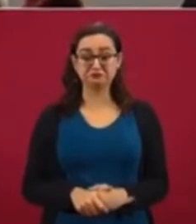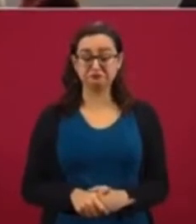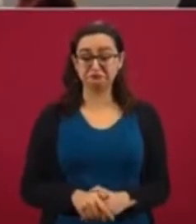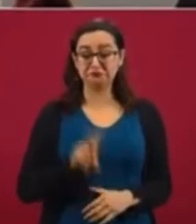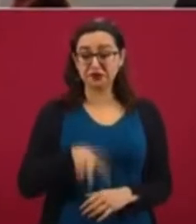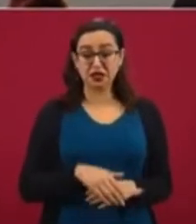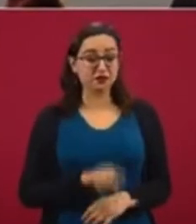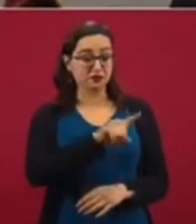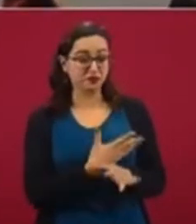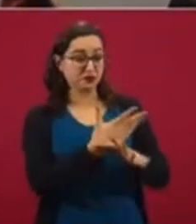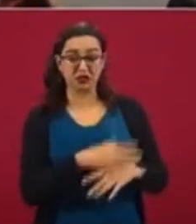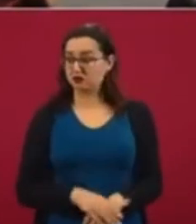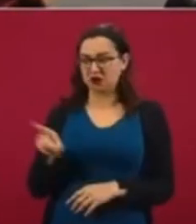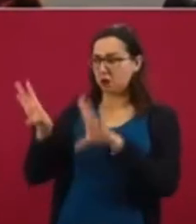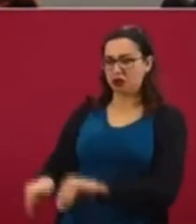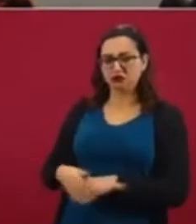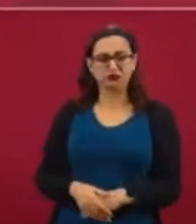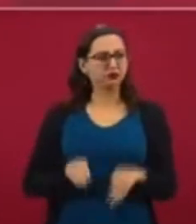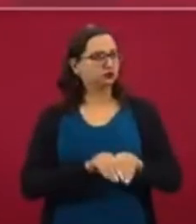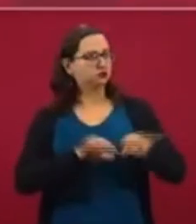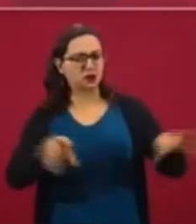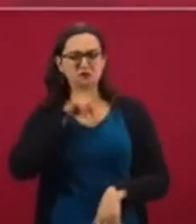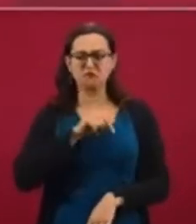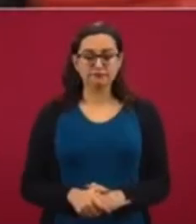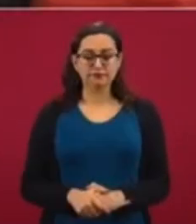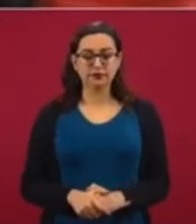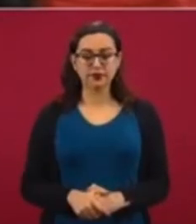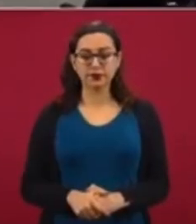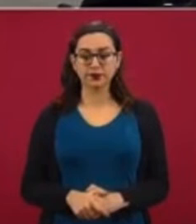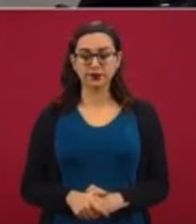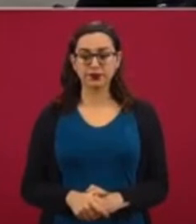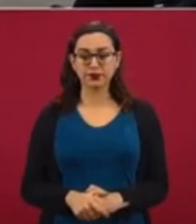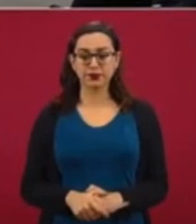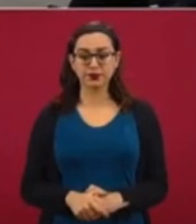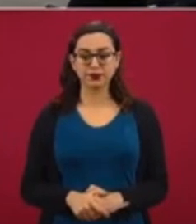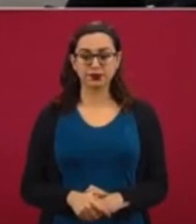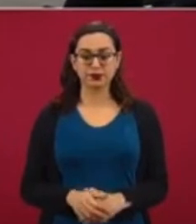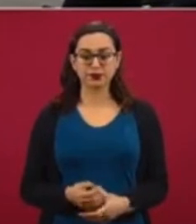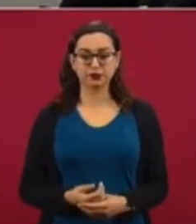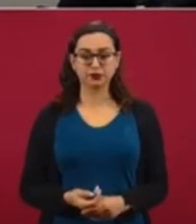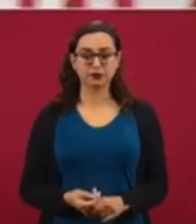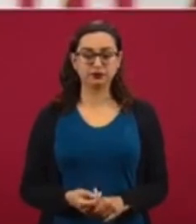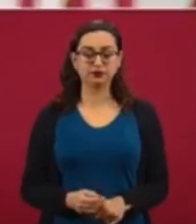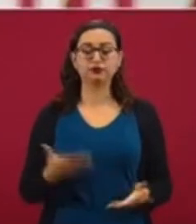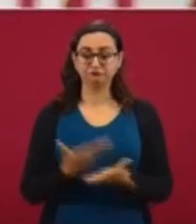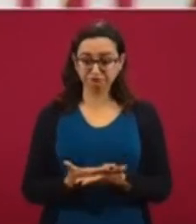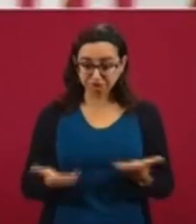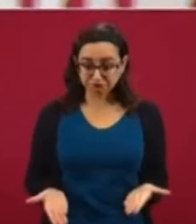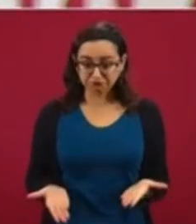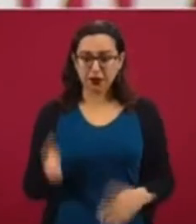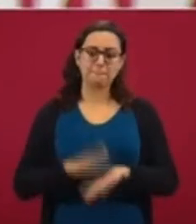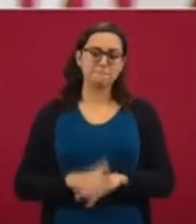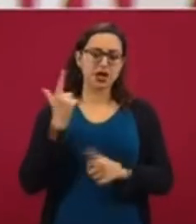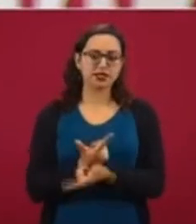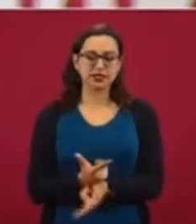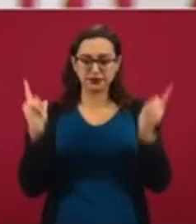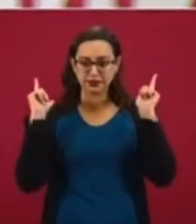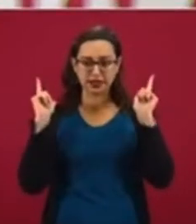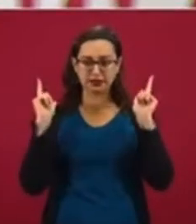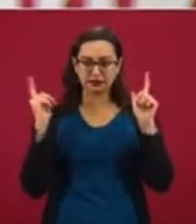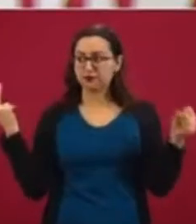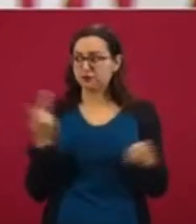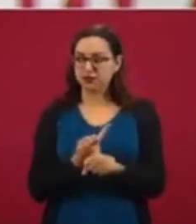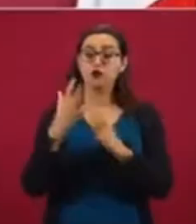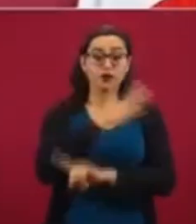sí, que dice no vuelvo, pero no pasa nada. Como ahora hay más libertad, pues